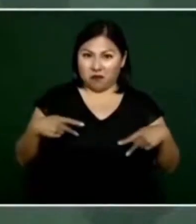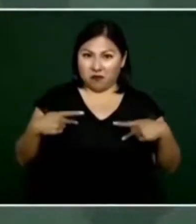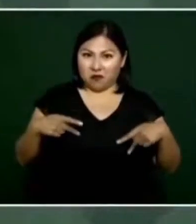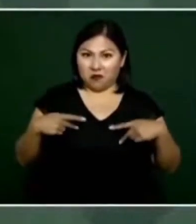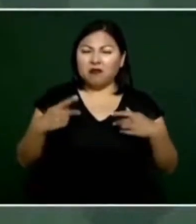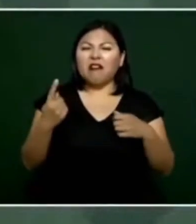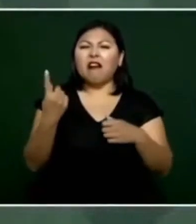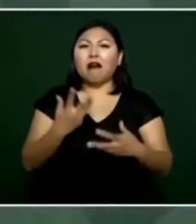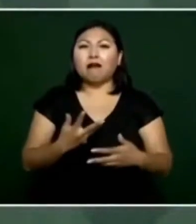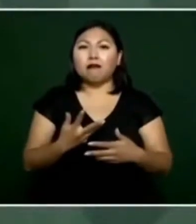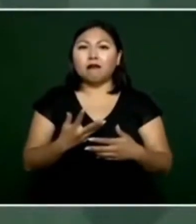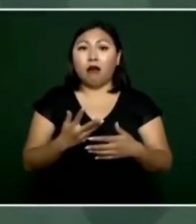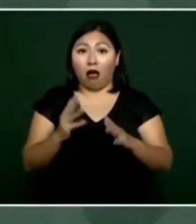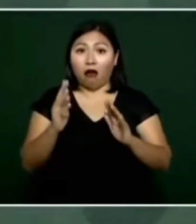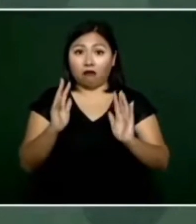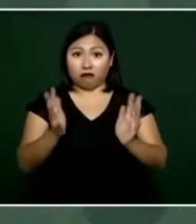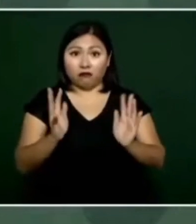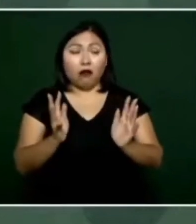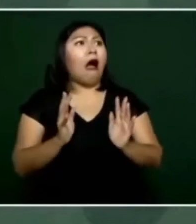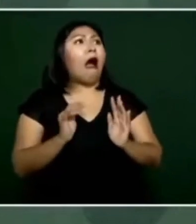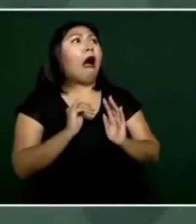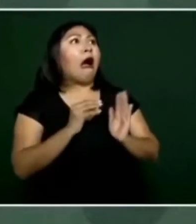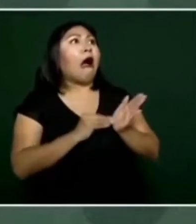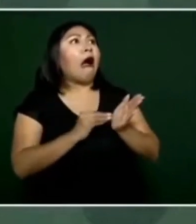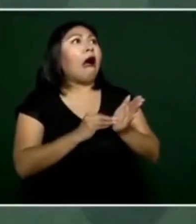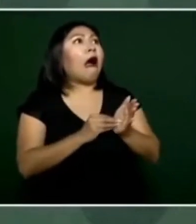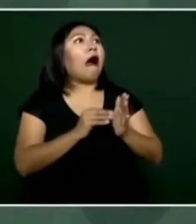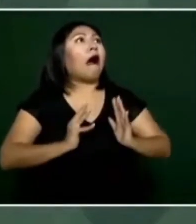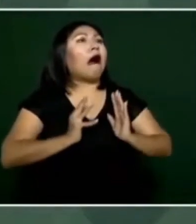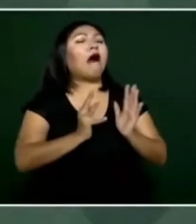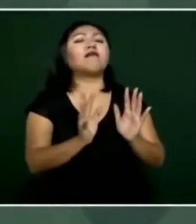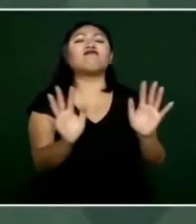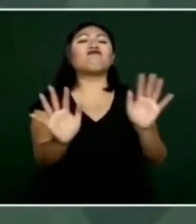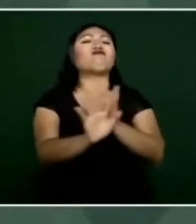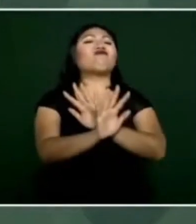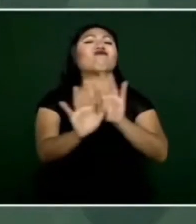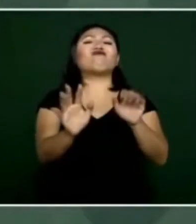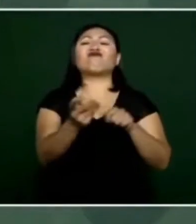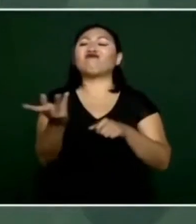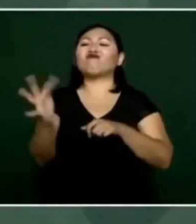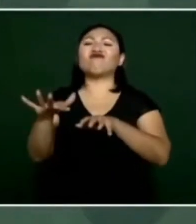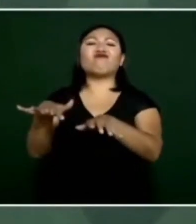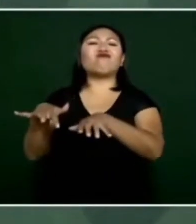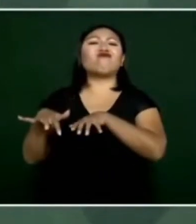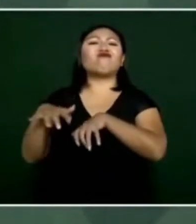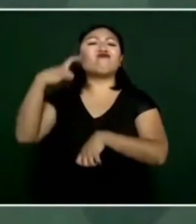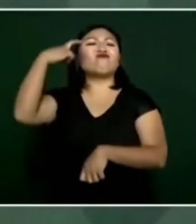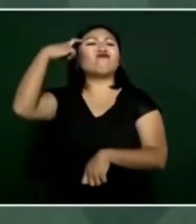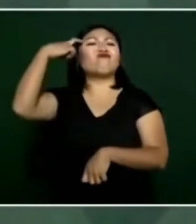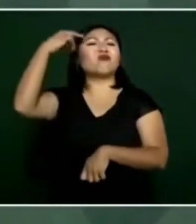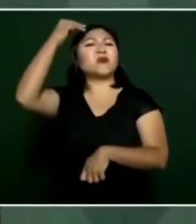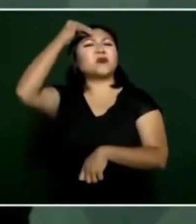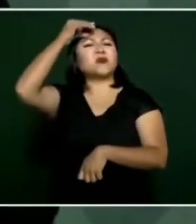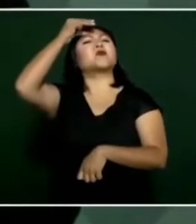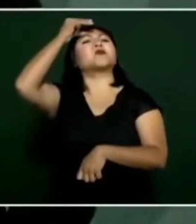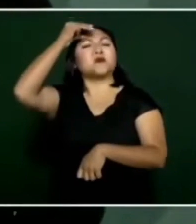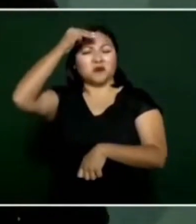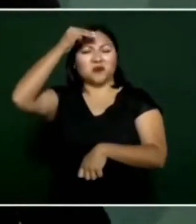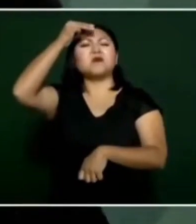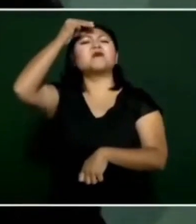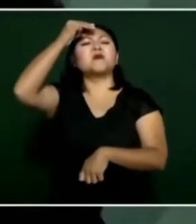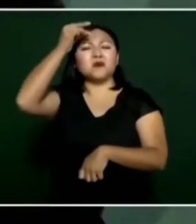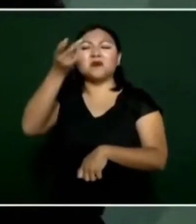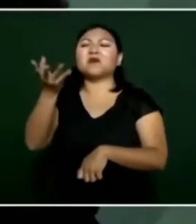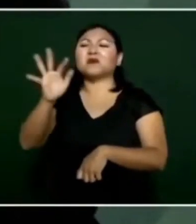es de los pueblos más conscientes en el mundo es donde hay menos